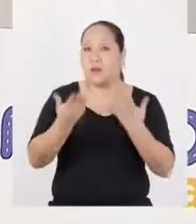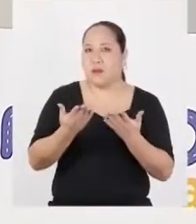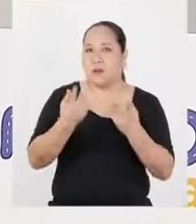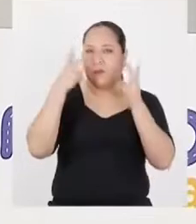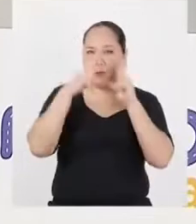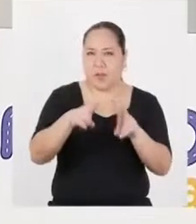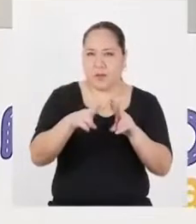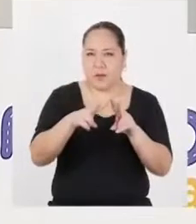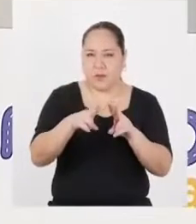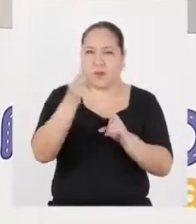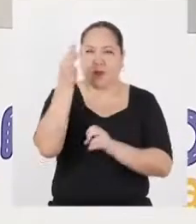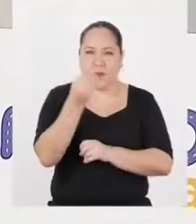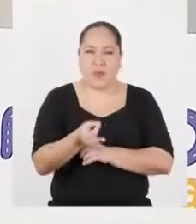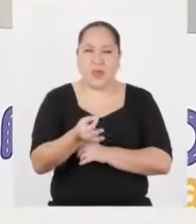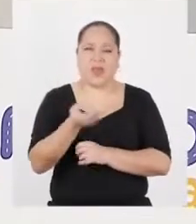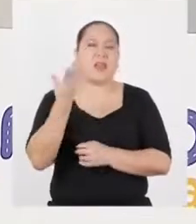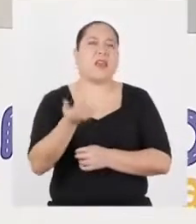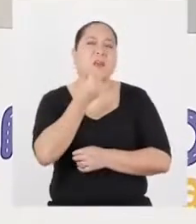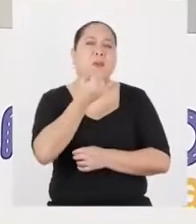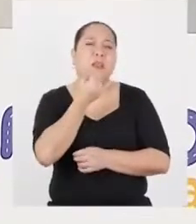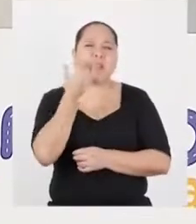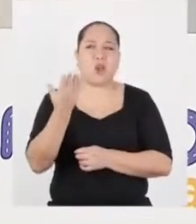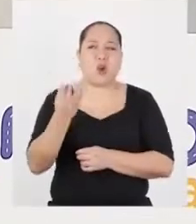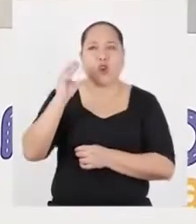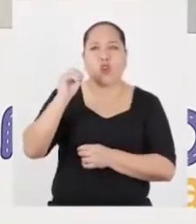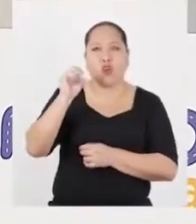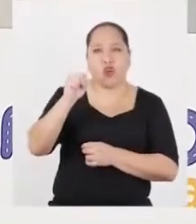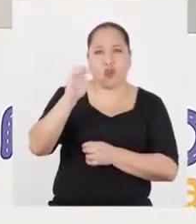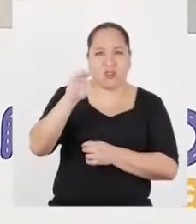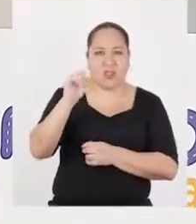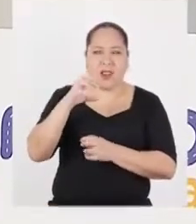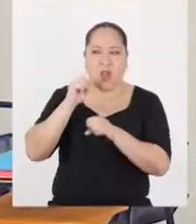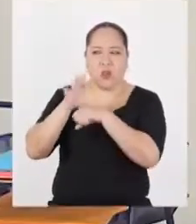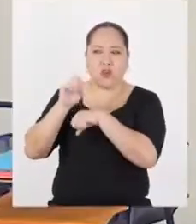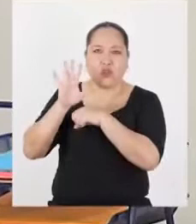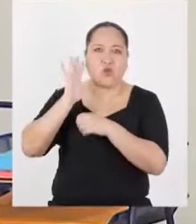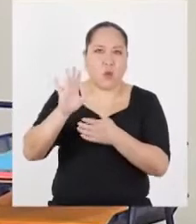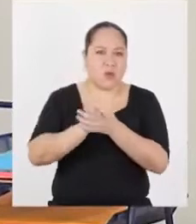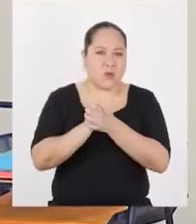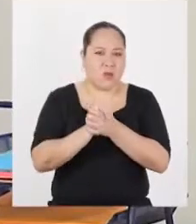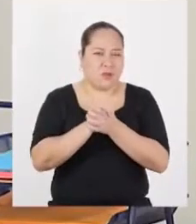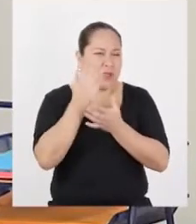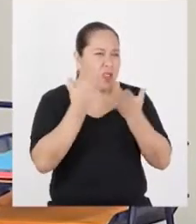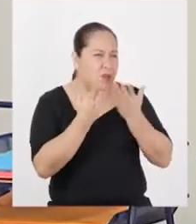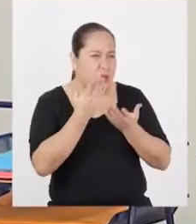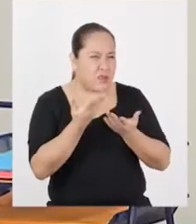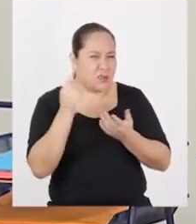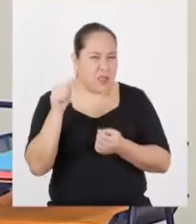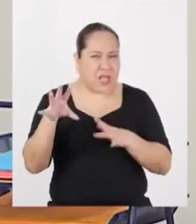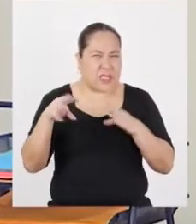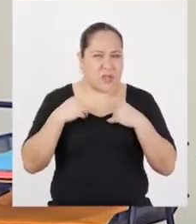Entonces veamos muy en serio qué es lo que Oscar le puede aconsejar a su amigo. ¿Pero aún podrá convencerlo?